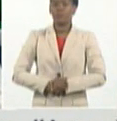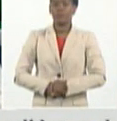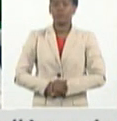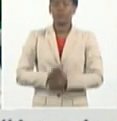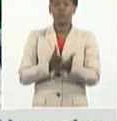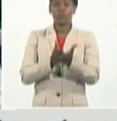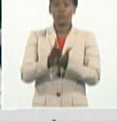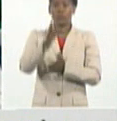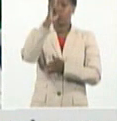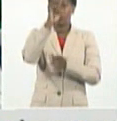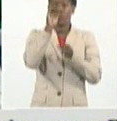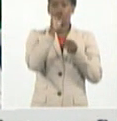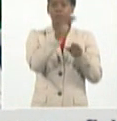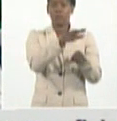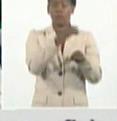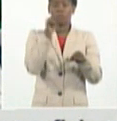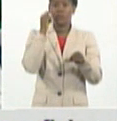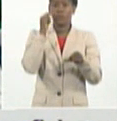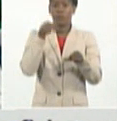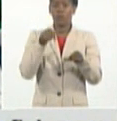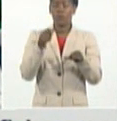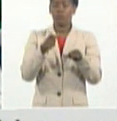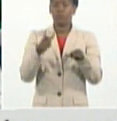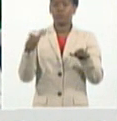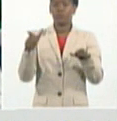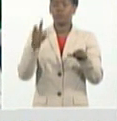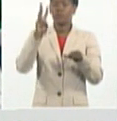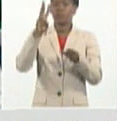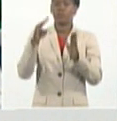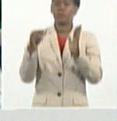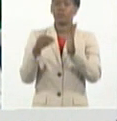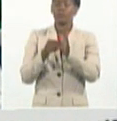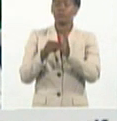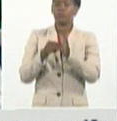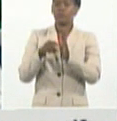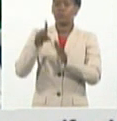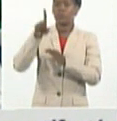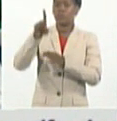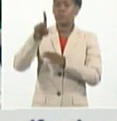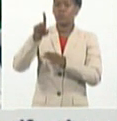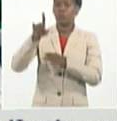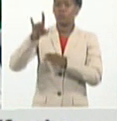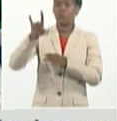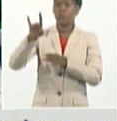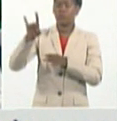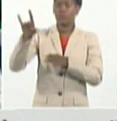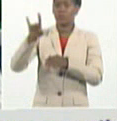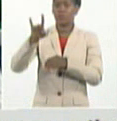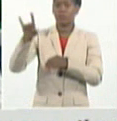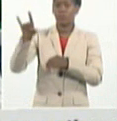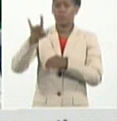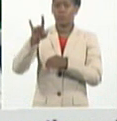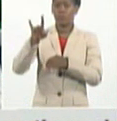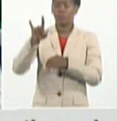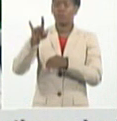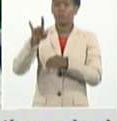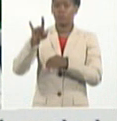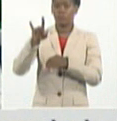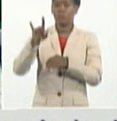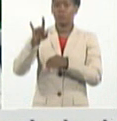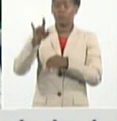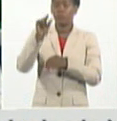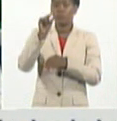la más elevada que hemos tenido también. 3,199 pacientes en edades